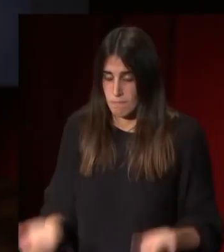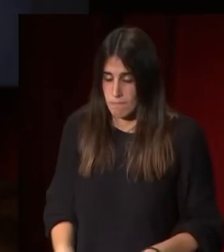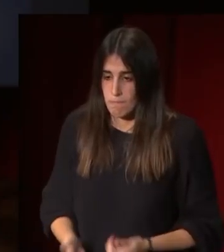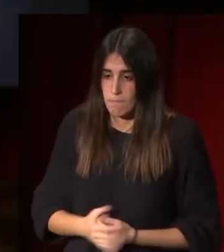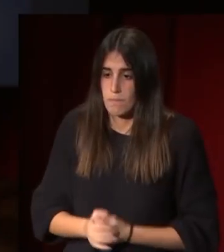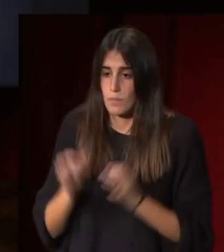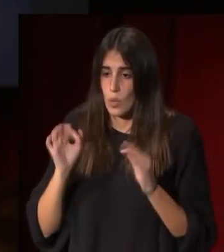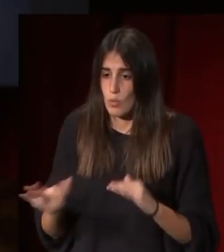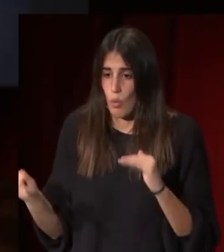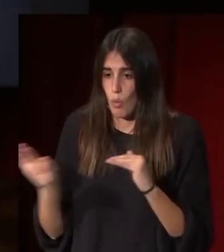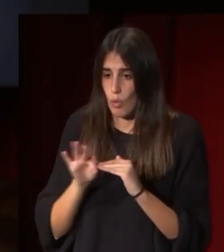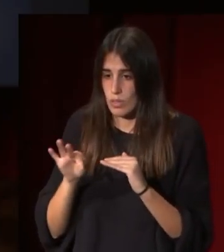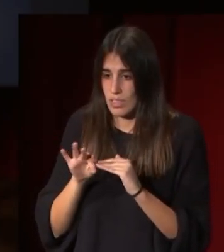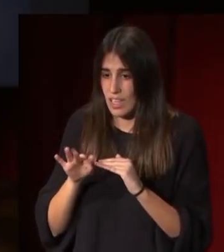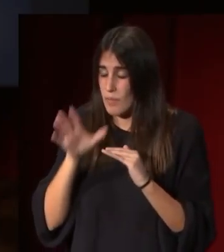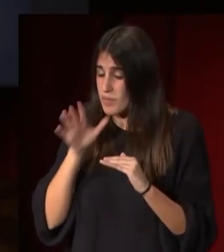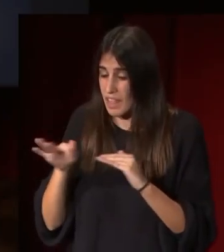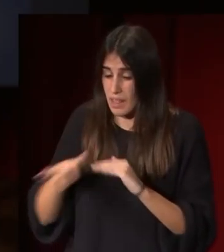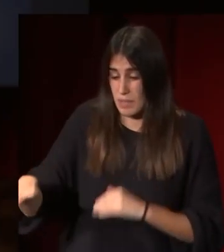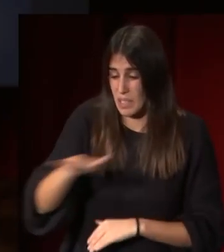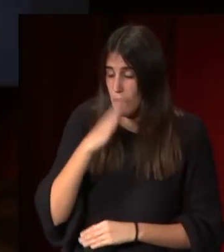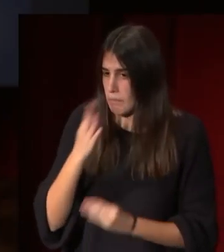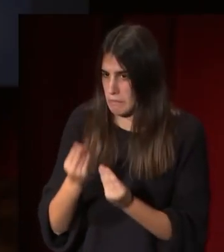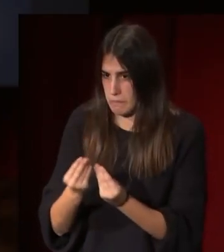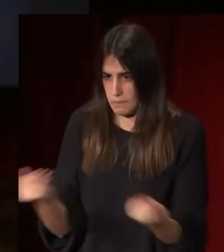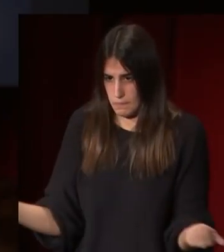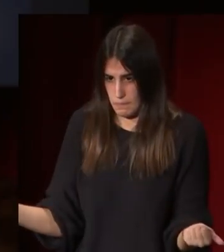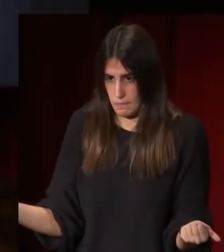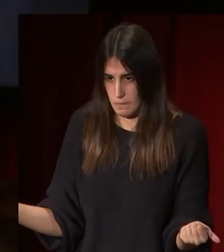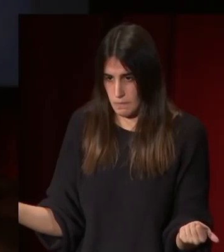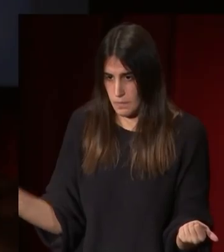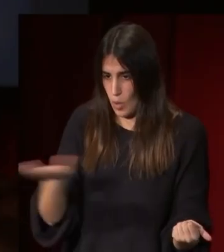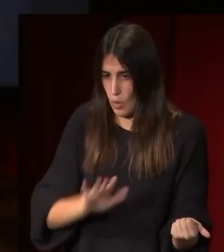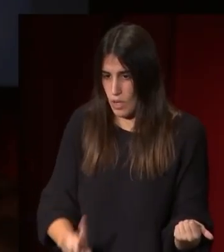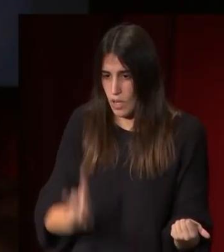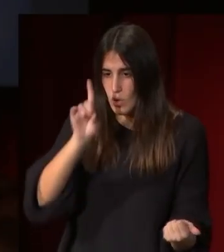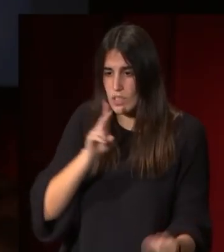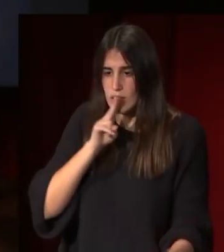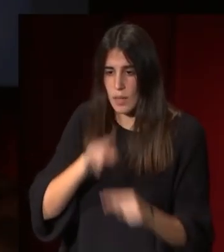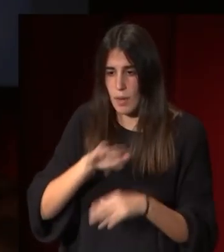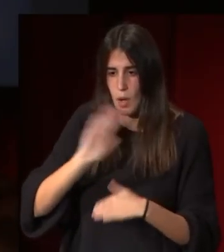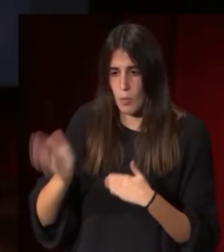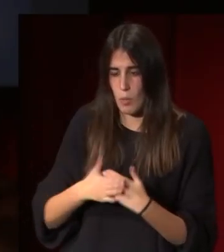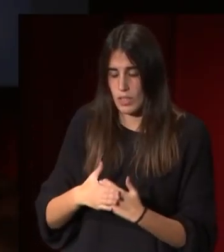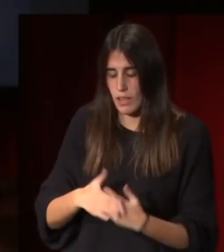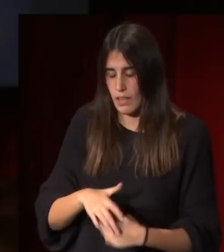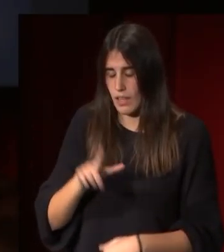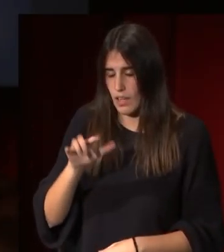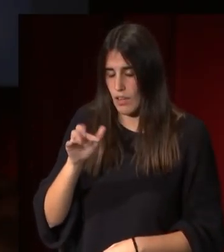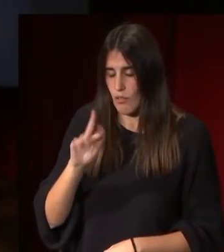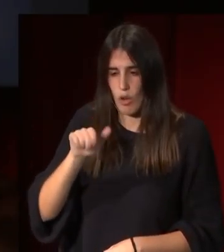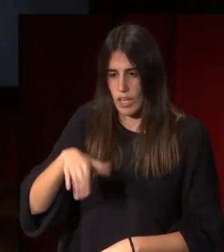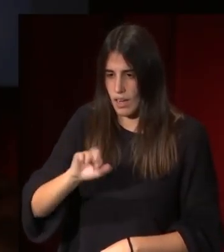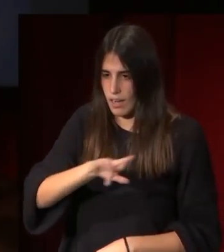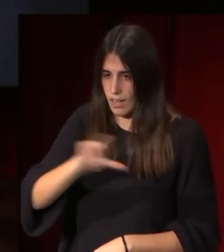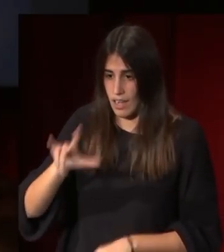se le entierra en un cementerio que hoy ya no existe en el cementerio en el cementerio norte en el que se llamaba la puerta de Fuencarral pero como este cementerio ha